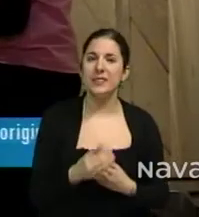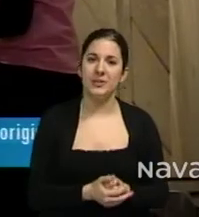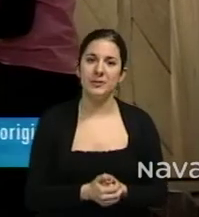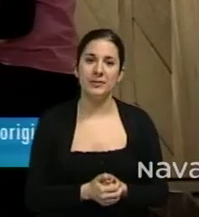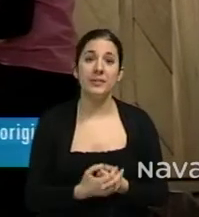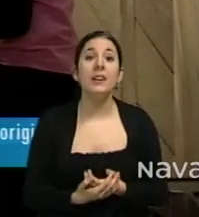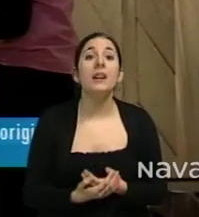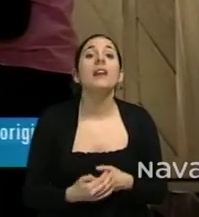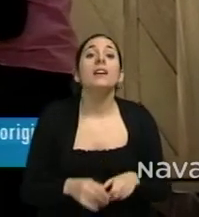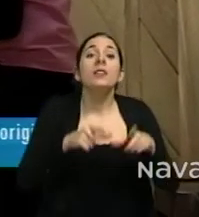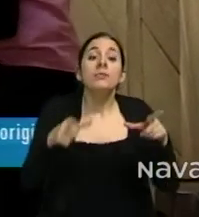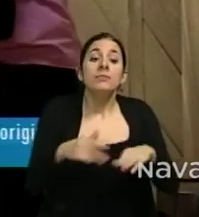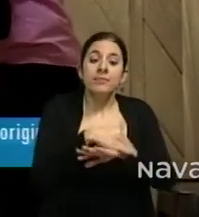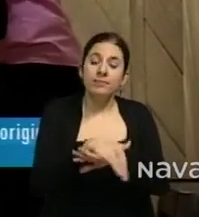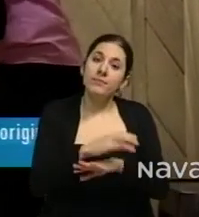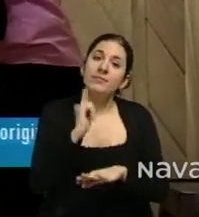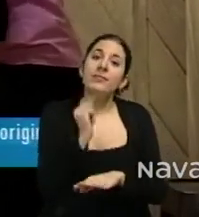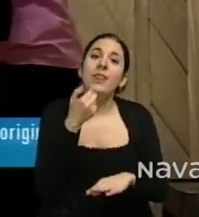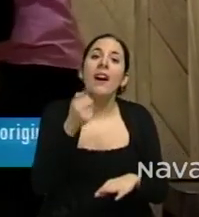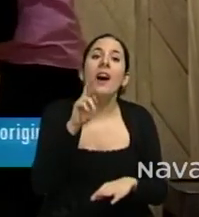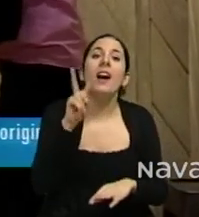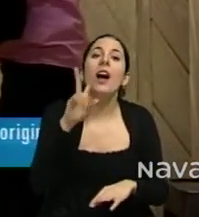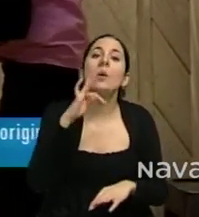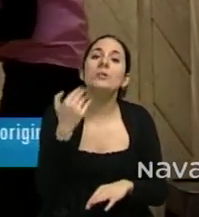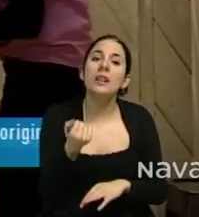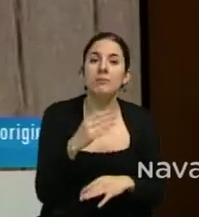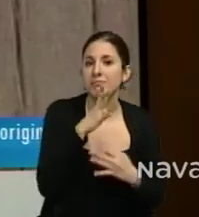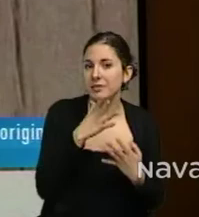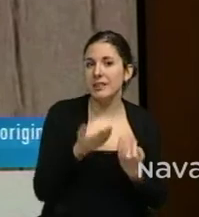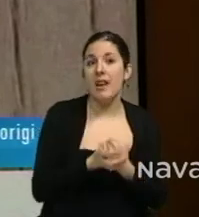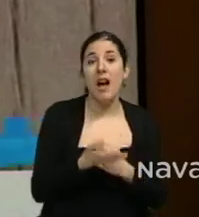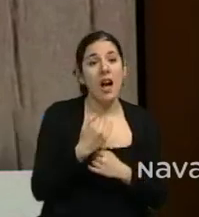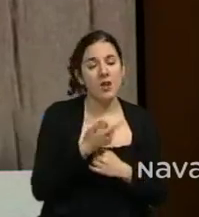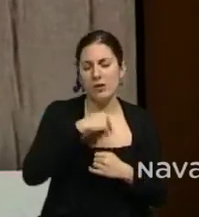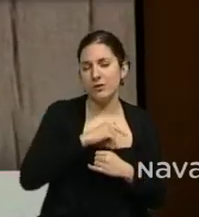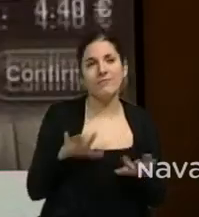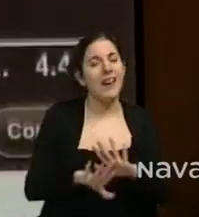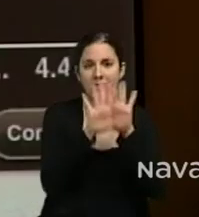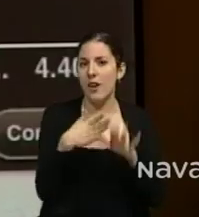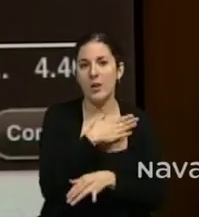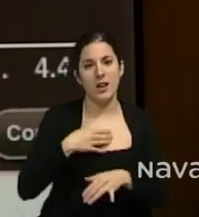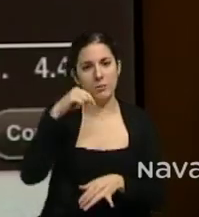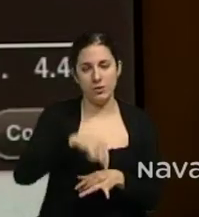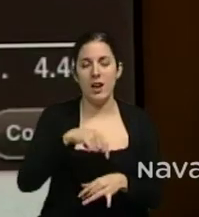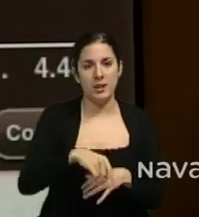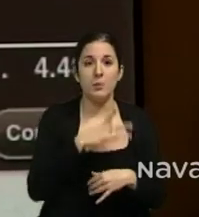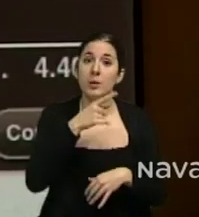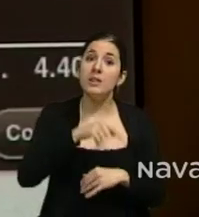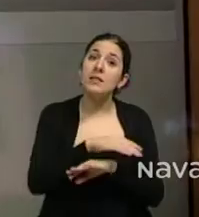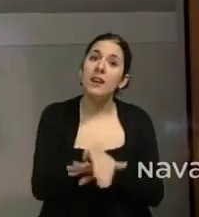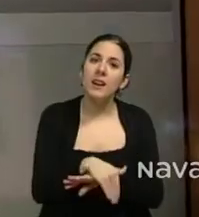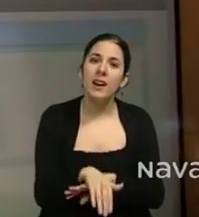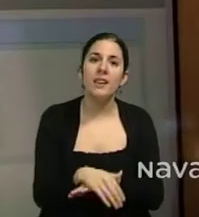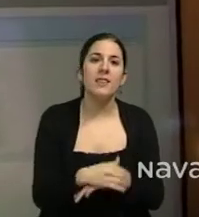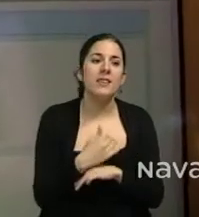del local en la calle Jarauta también es algo que teníamos bastante claro. Esta calle nos aporta un